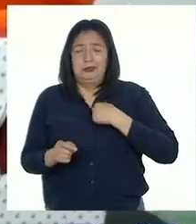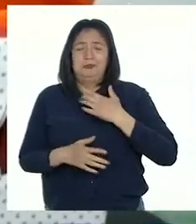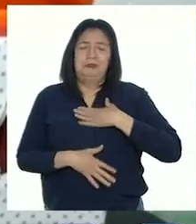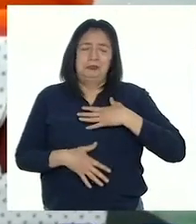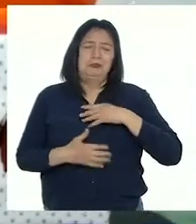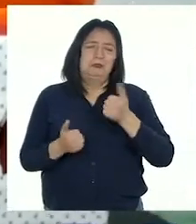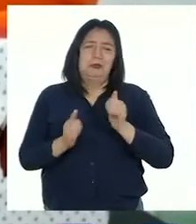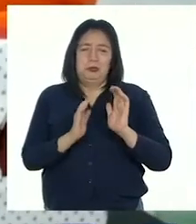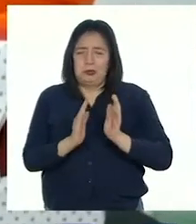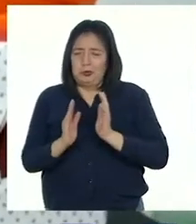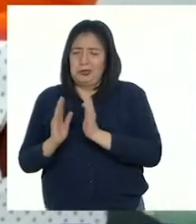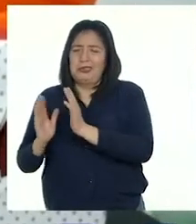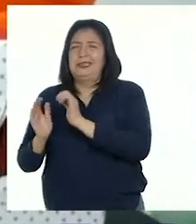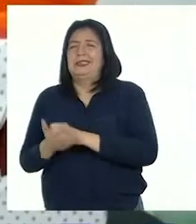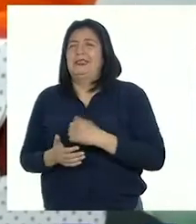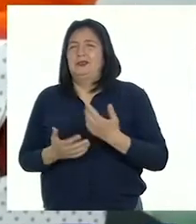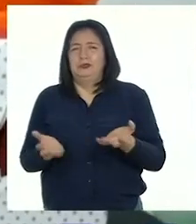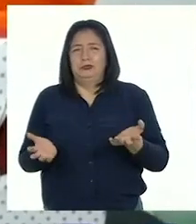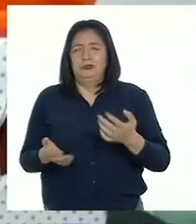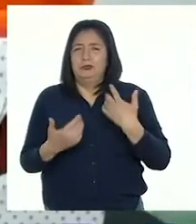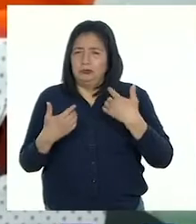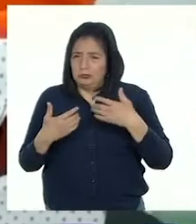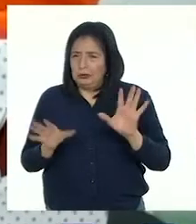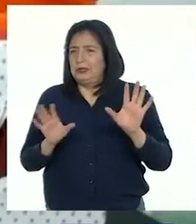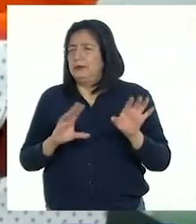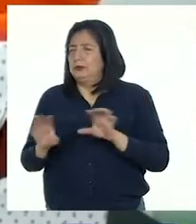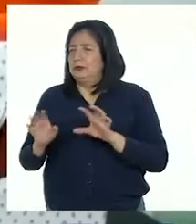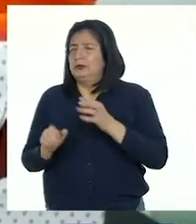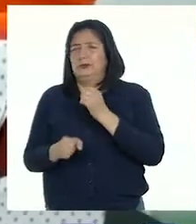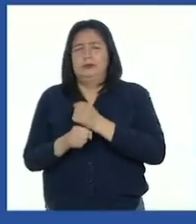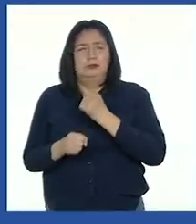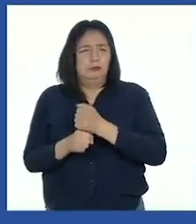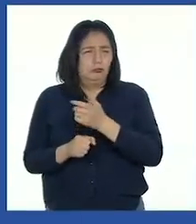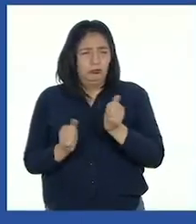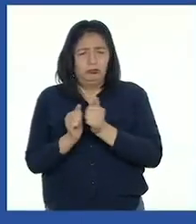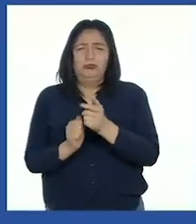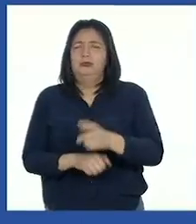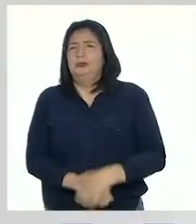divertido ordenando los productos que vinimos trabajando juntos.